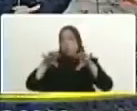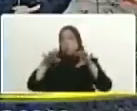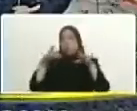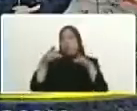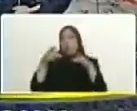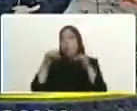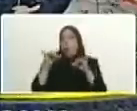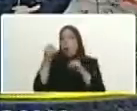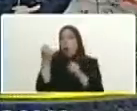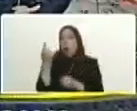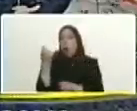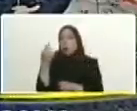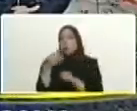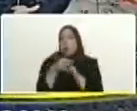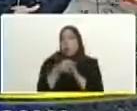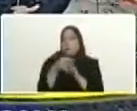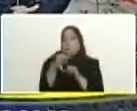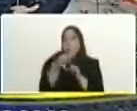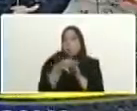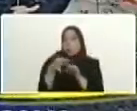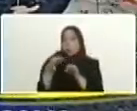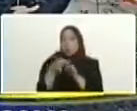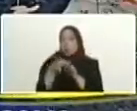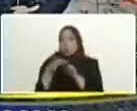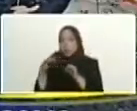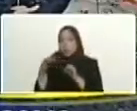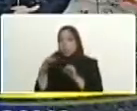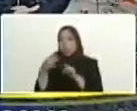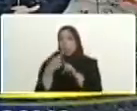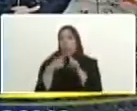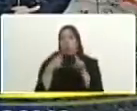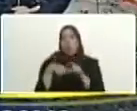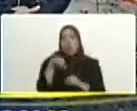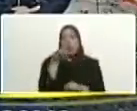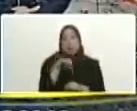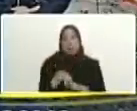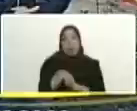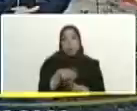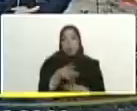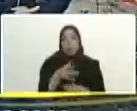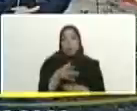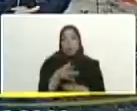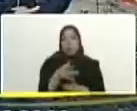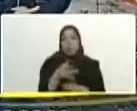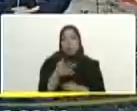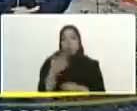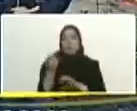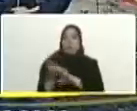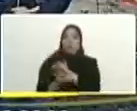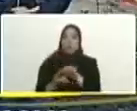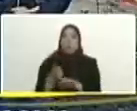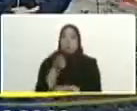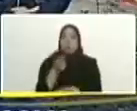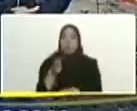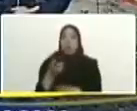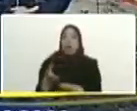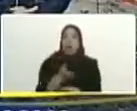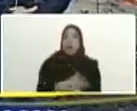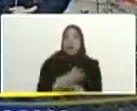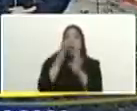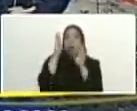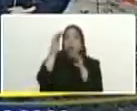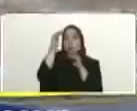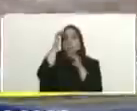impactado 11 municipios en 87 lugares del norte para acá humuquena la atendida